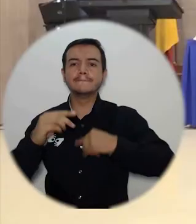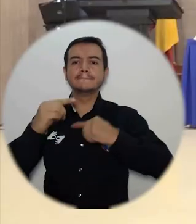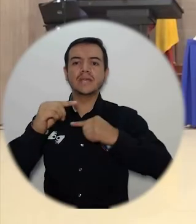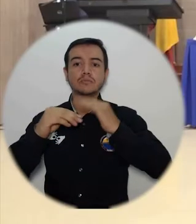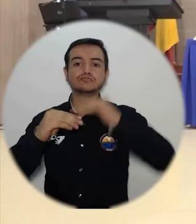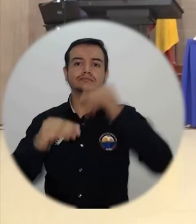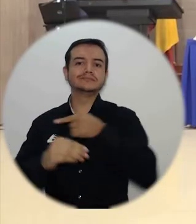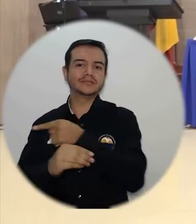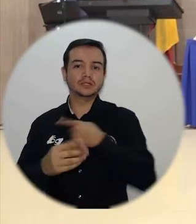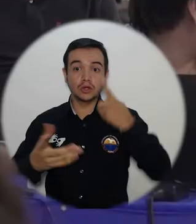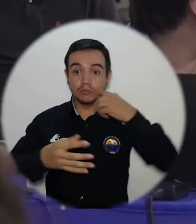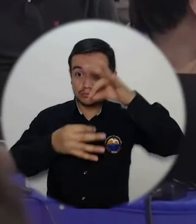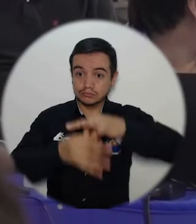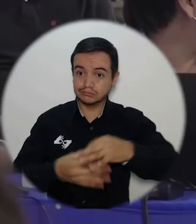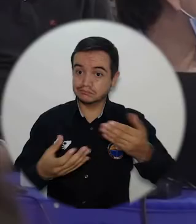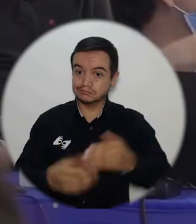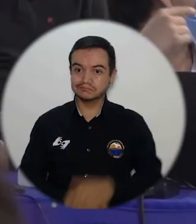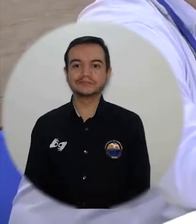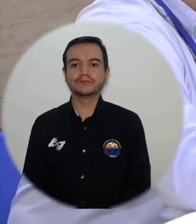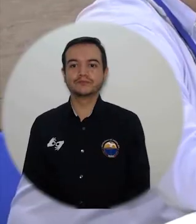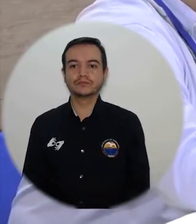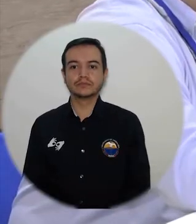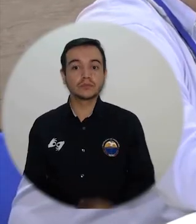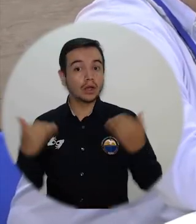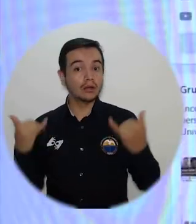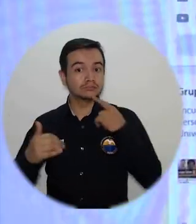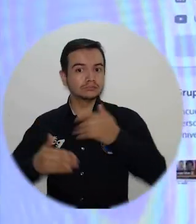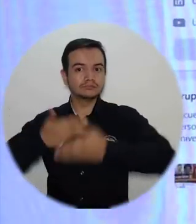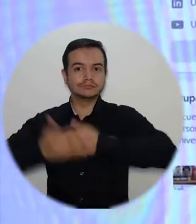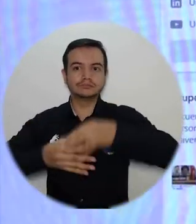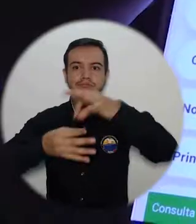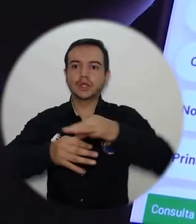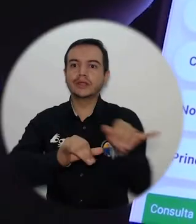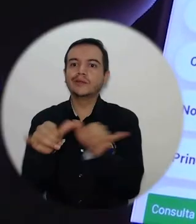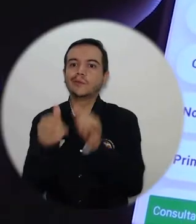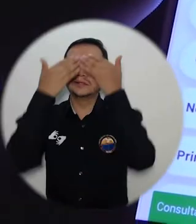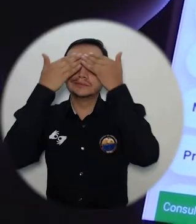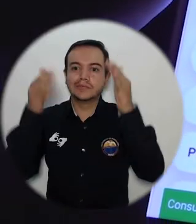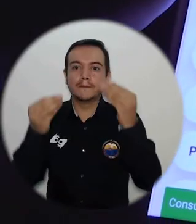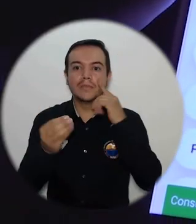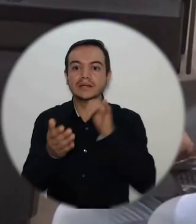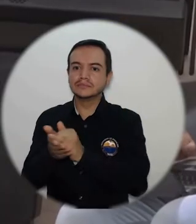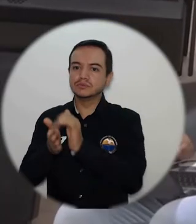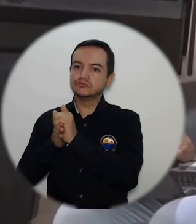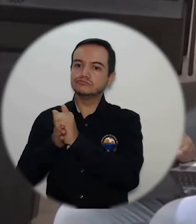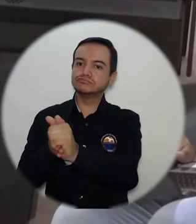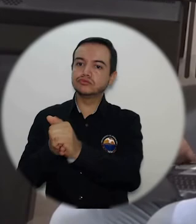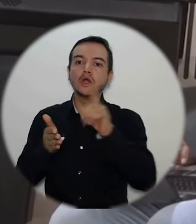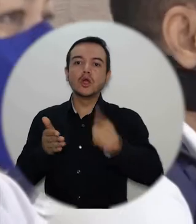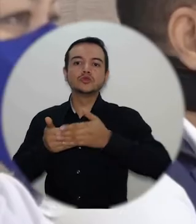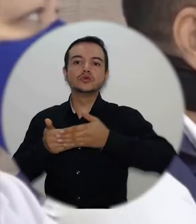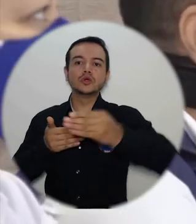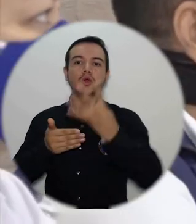La comunidad universitaria estará viviendo un proceso trascendental y en esencia democrático que marcará el norte de la institución para los próximos